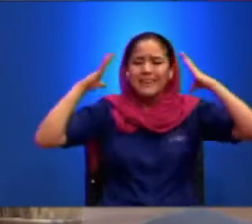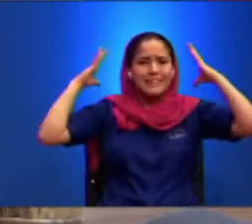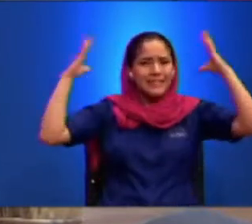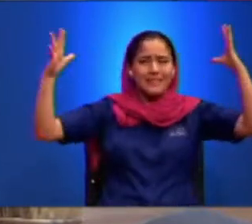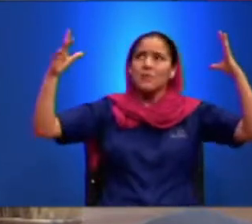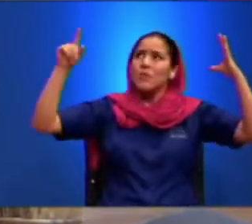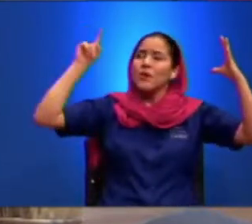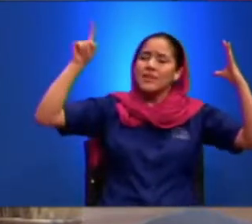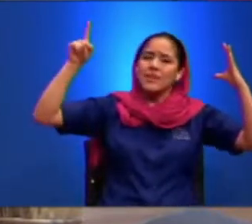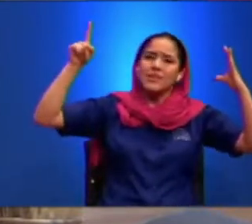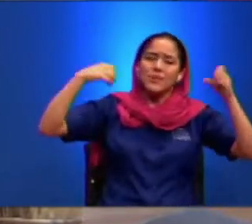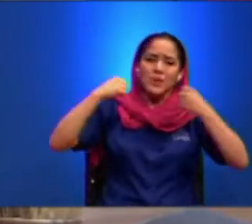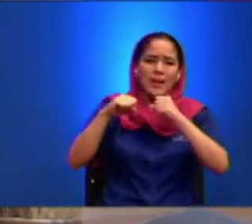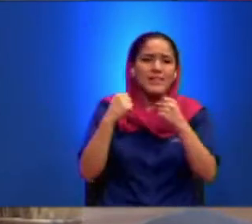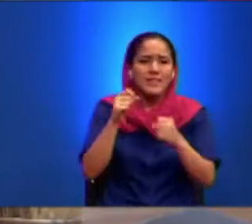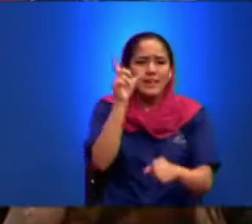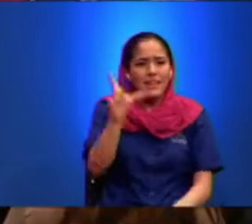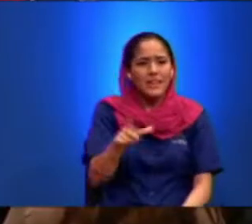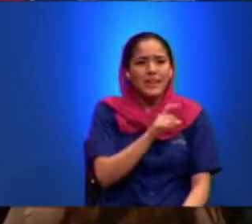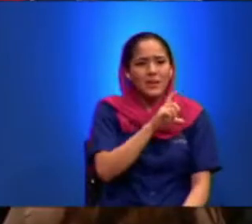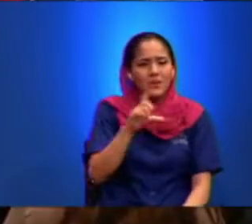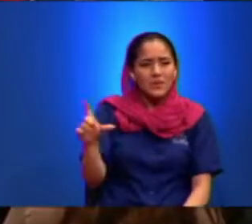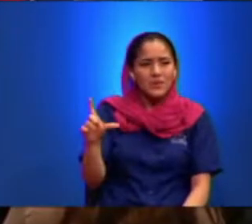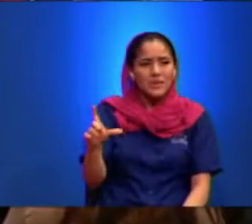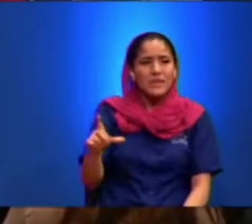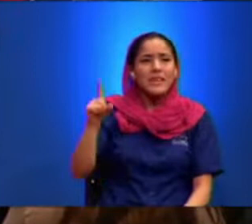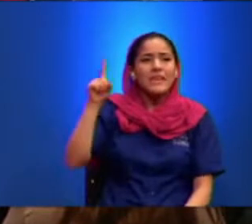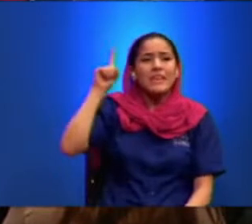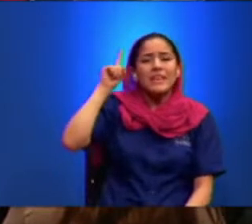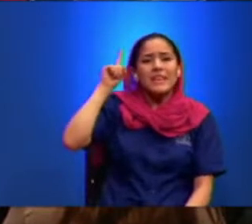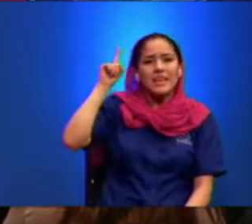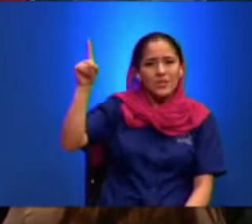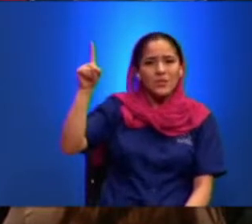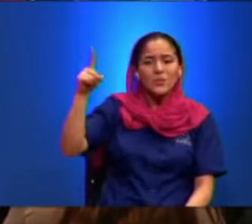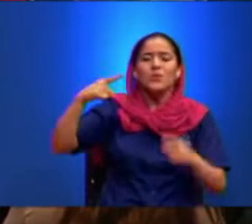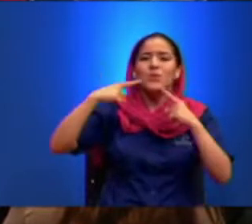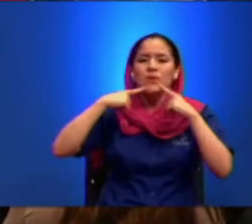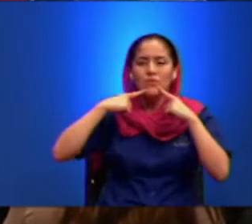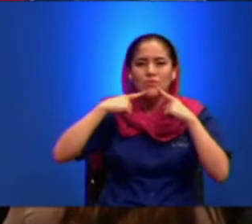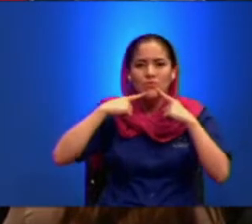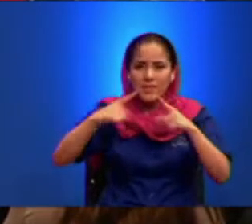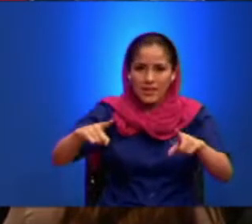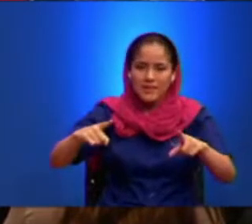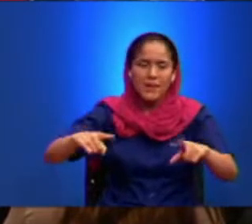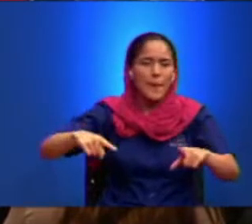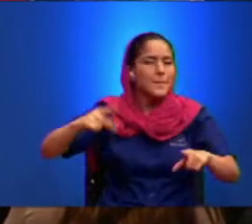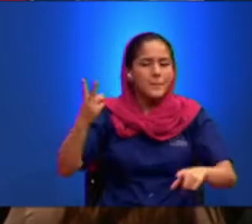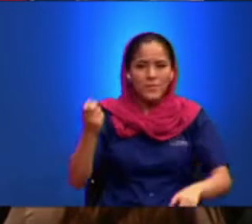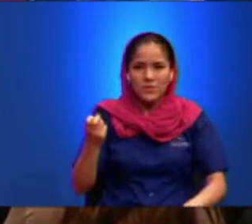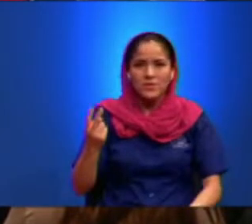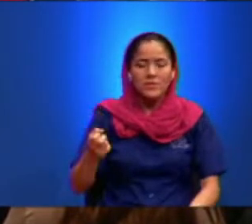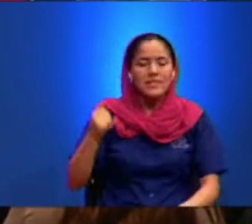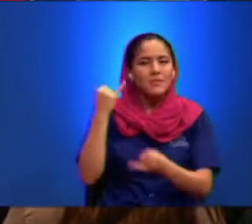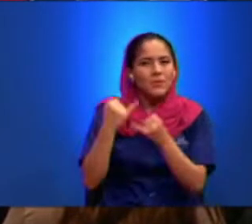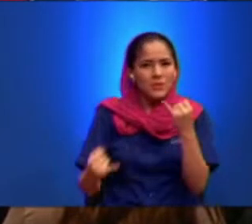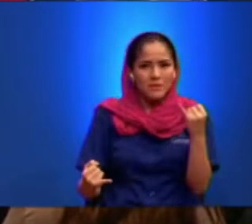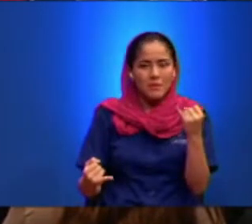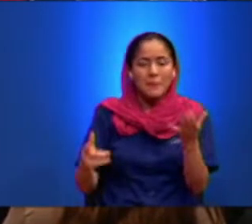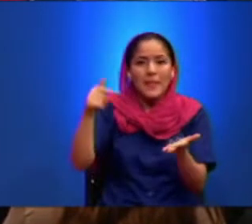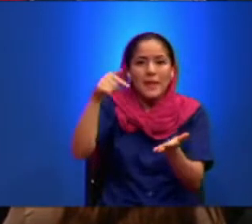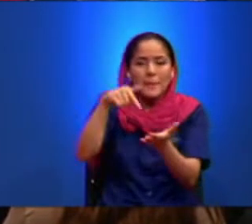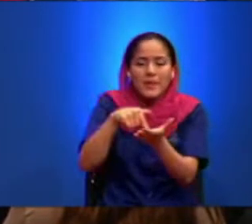que hiciste en la Cruz del Calvario Y que lo anunciaste también muchas veces y por última vez en medio de la